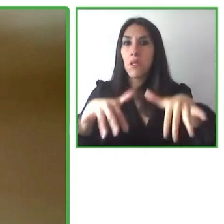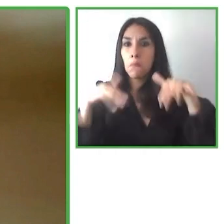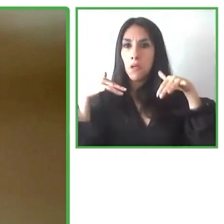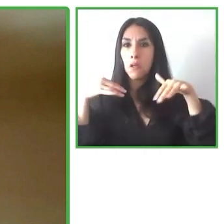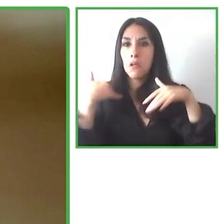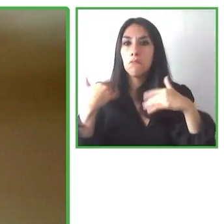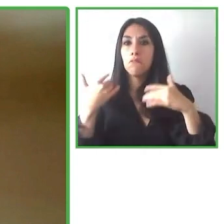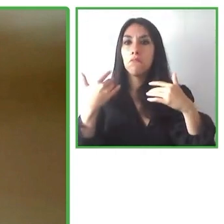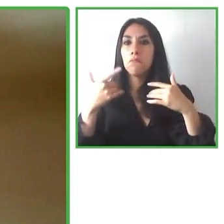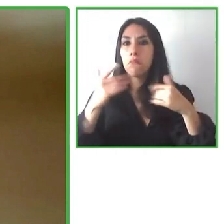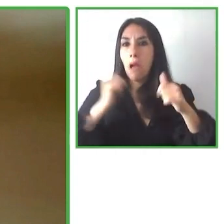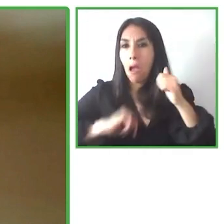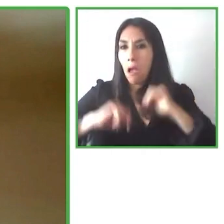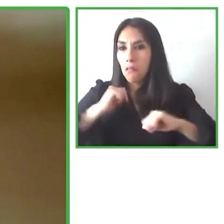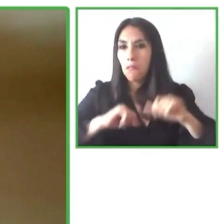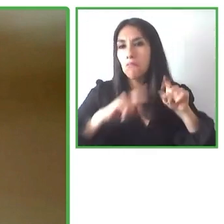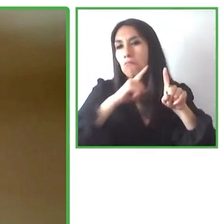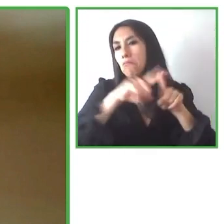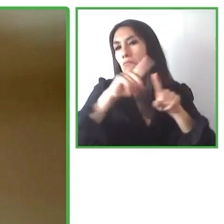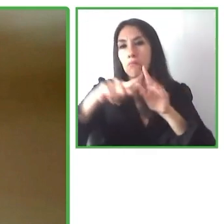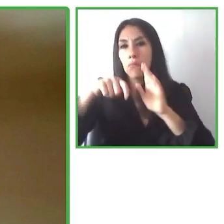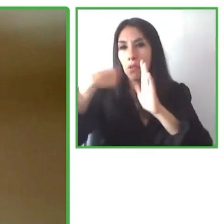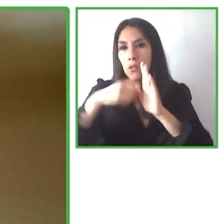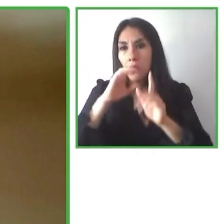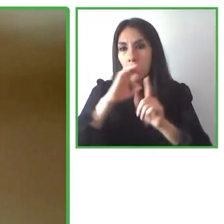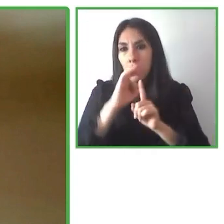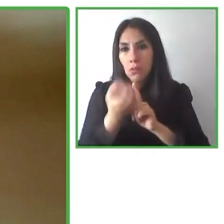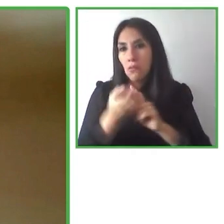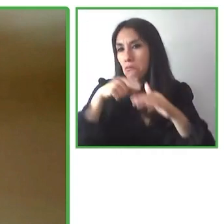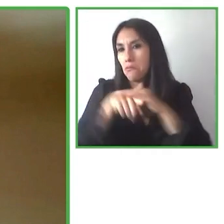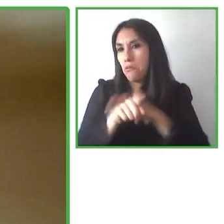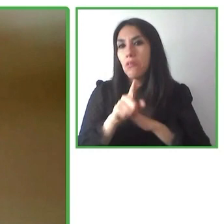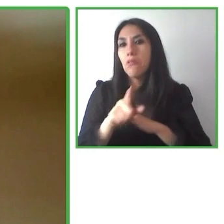Muchas gracias por estar aquí, Claudia. Bienvenida. La palabra es tuya.